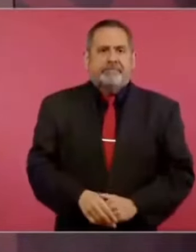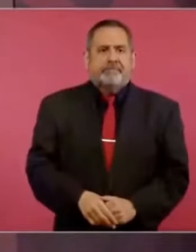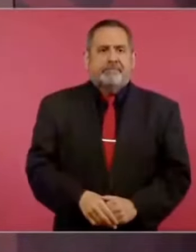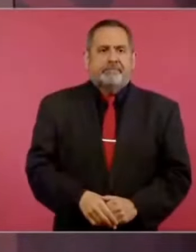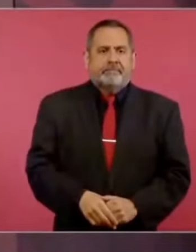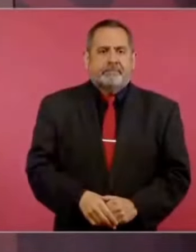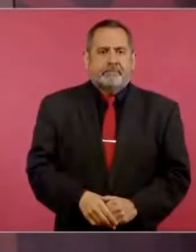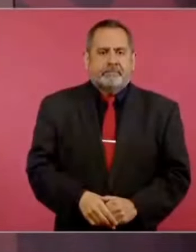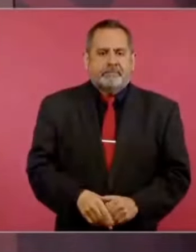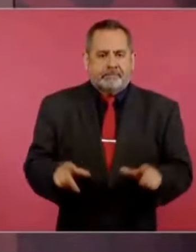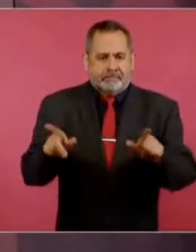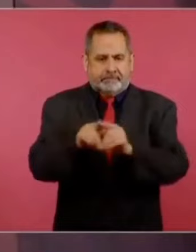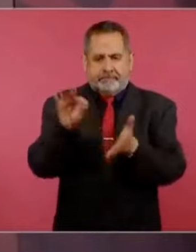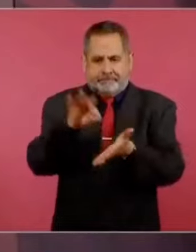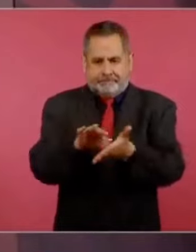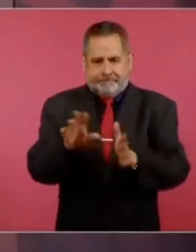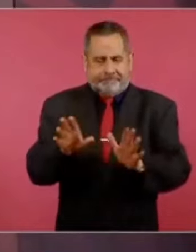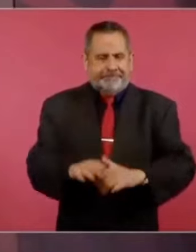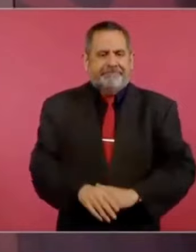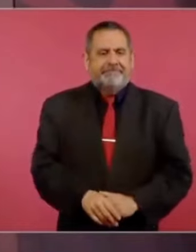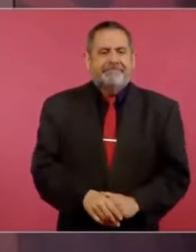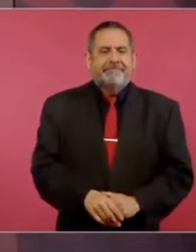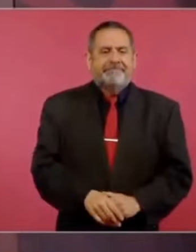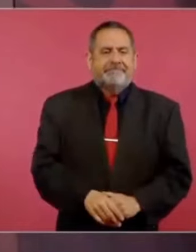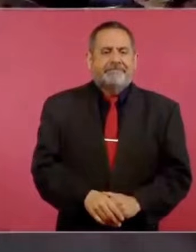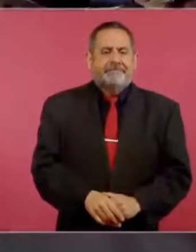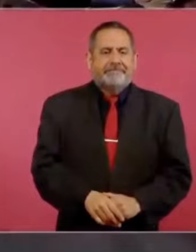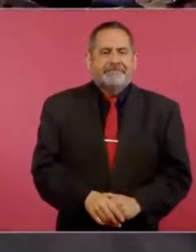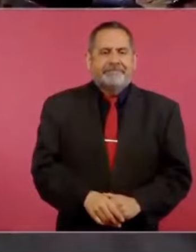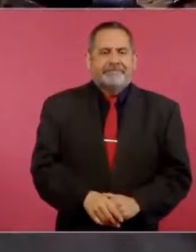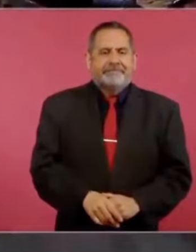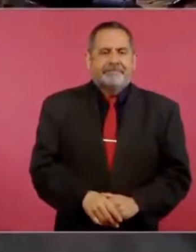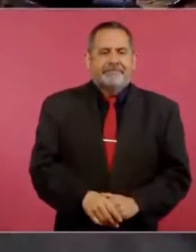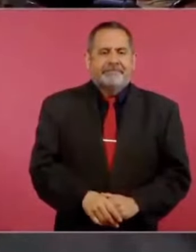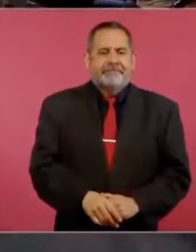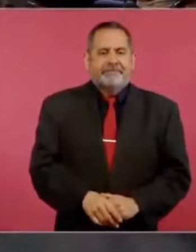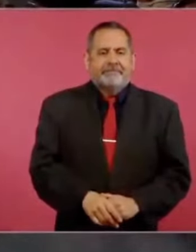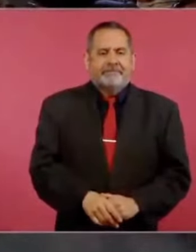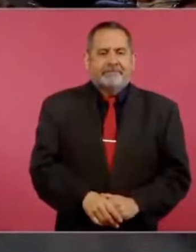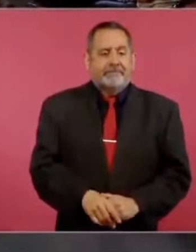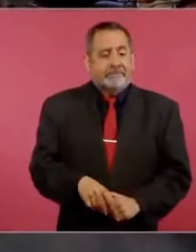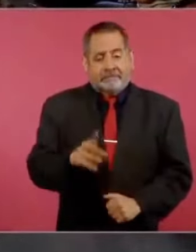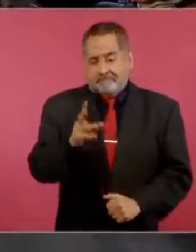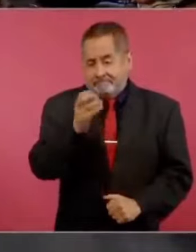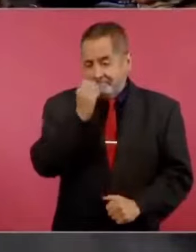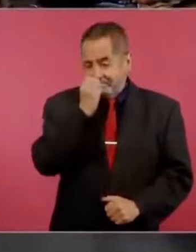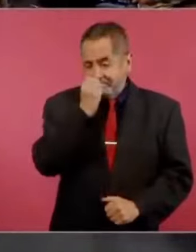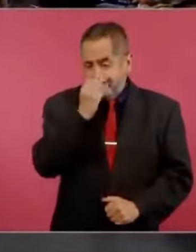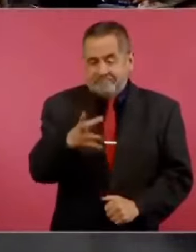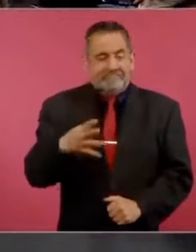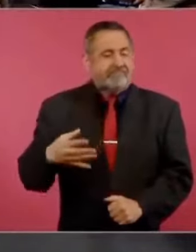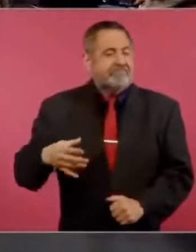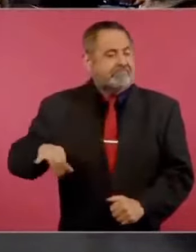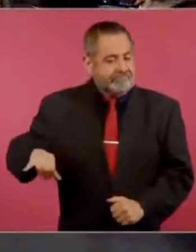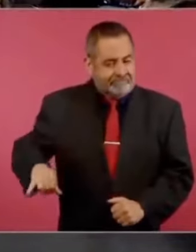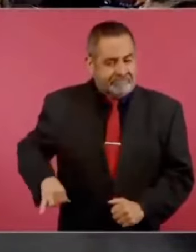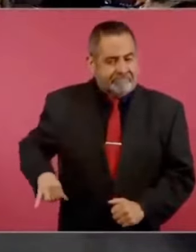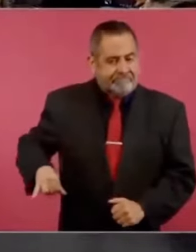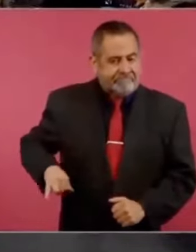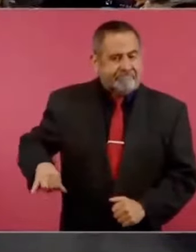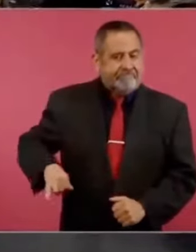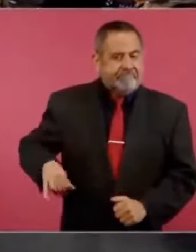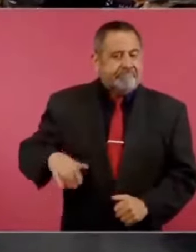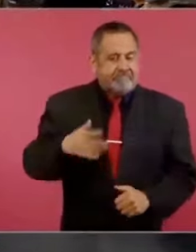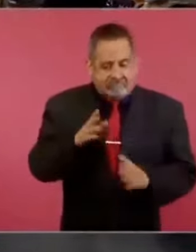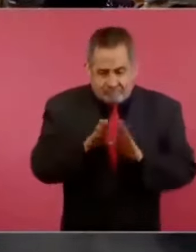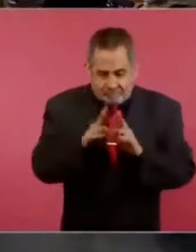Hasta aquí lo vamos a dejar, pero es muy interesante cómo hay una